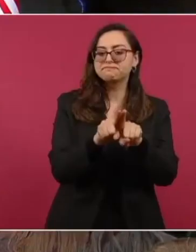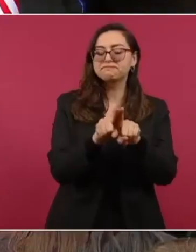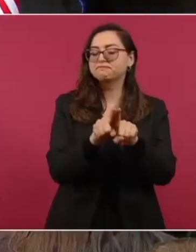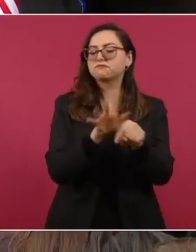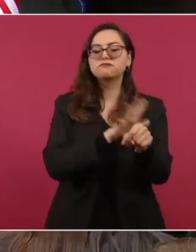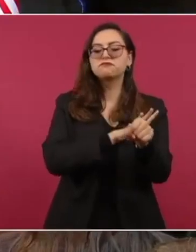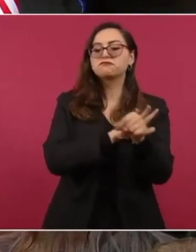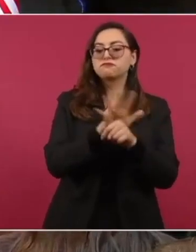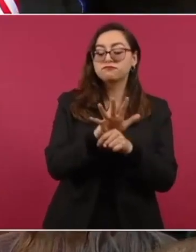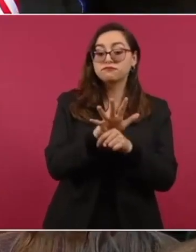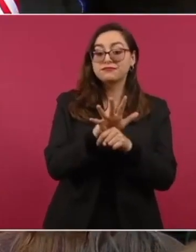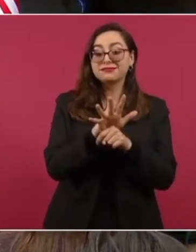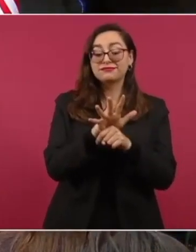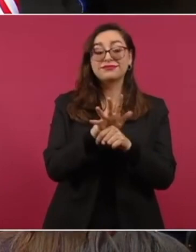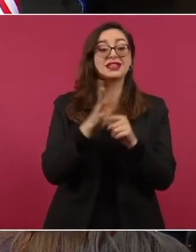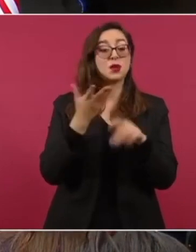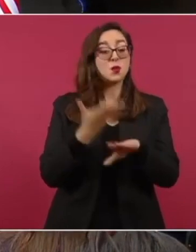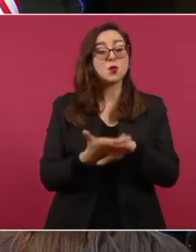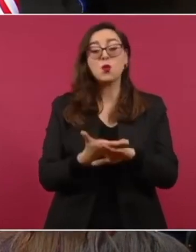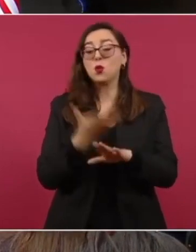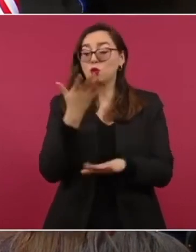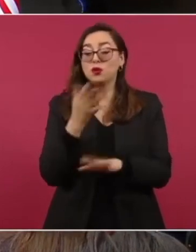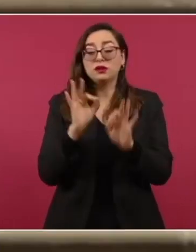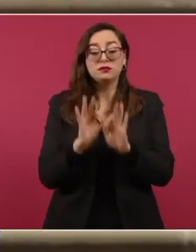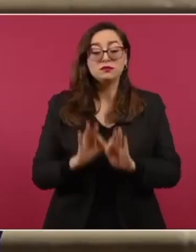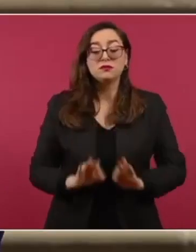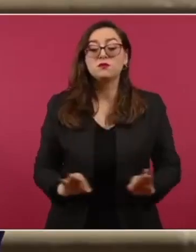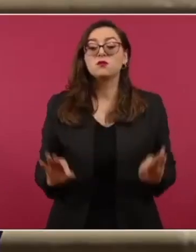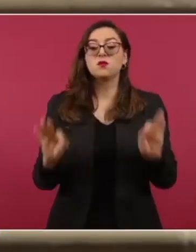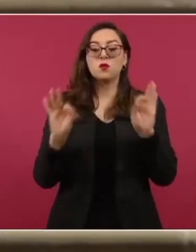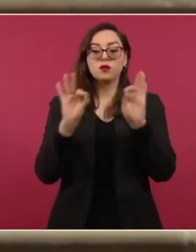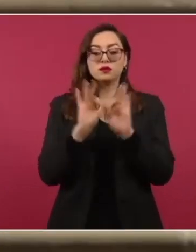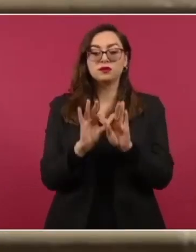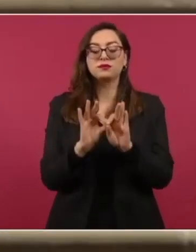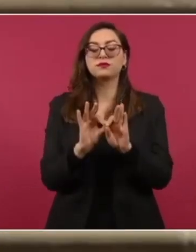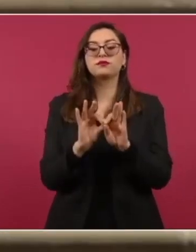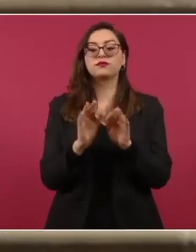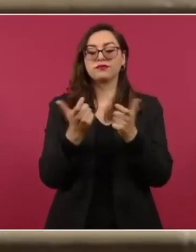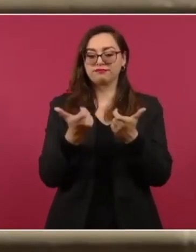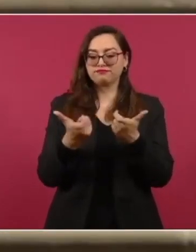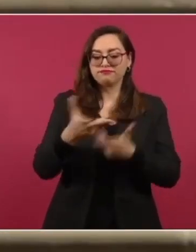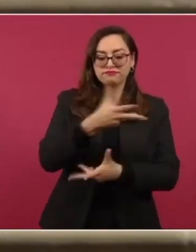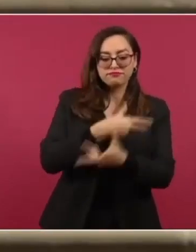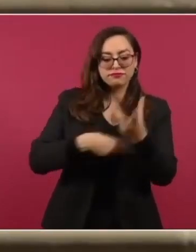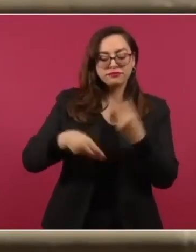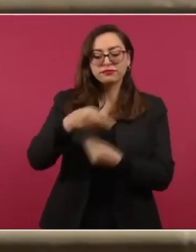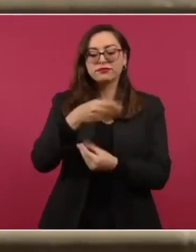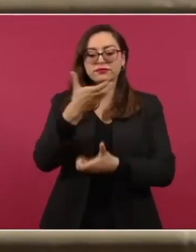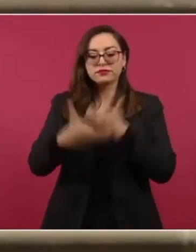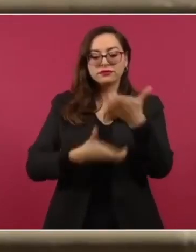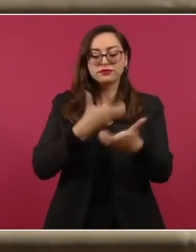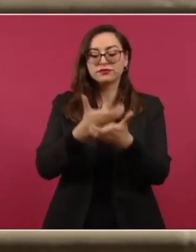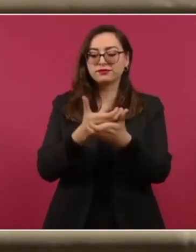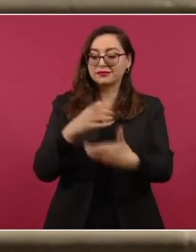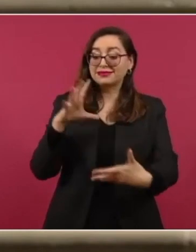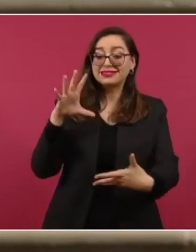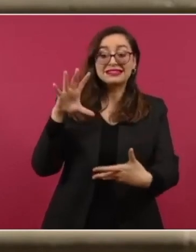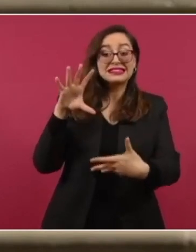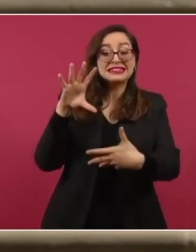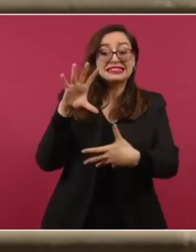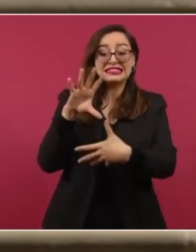económica y comercial, como ya lo expresé, de todo el continente americano,